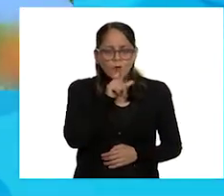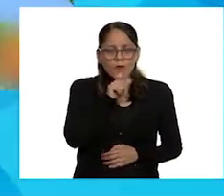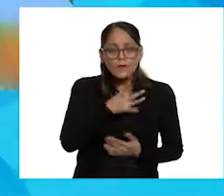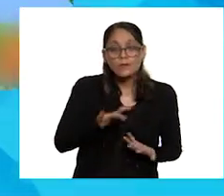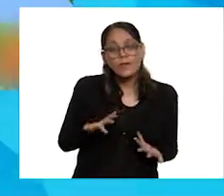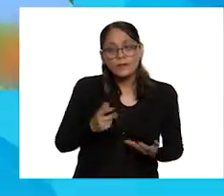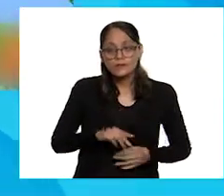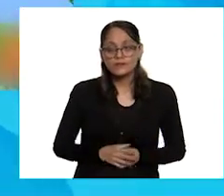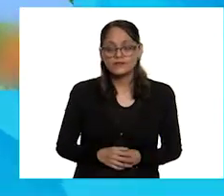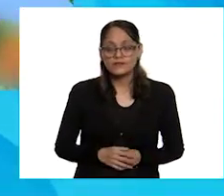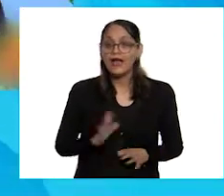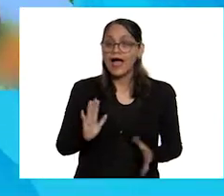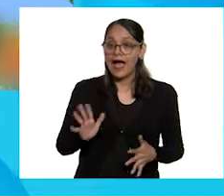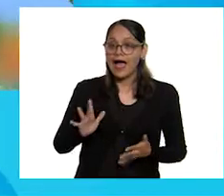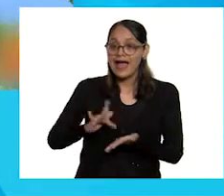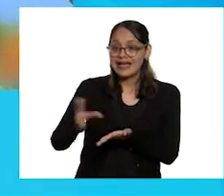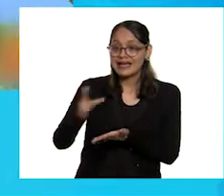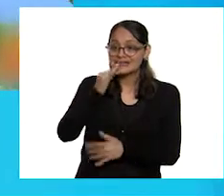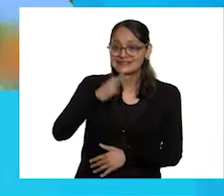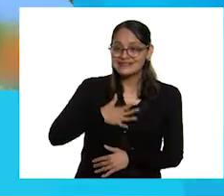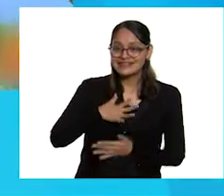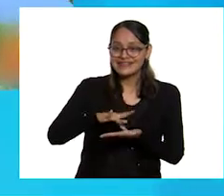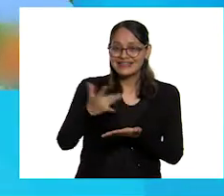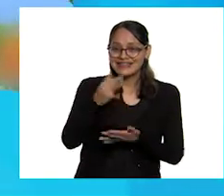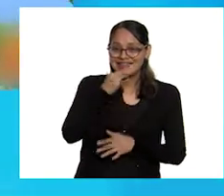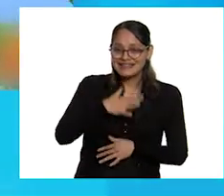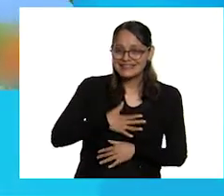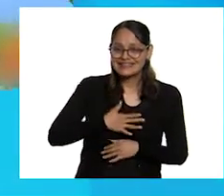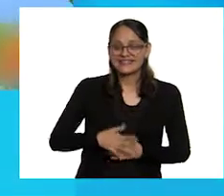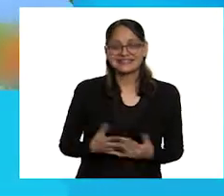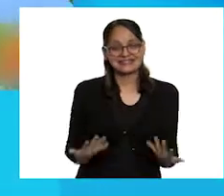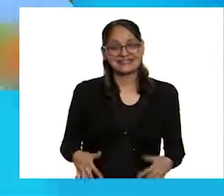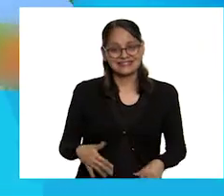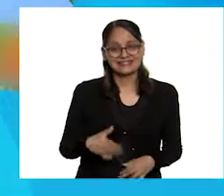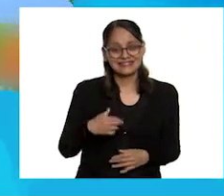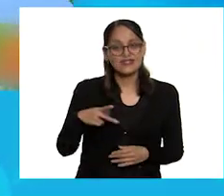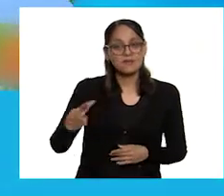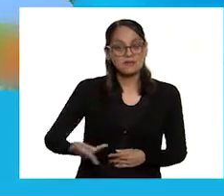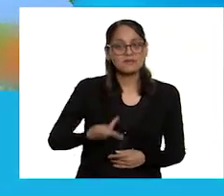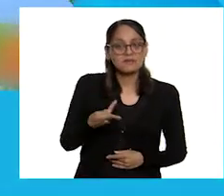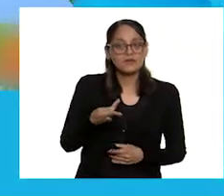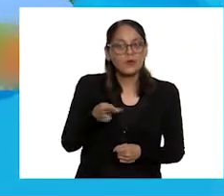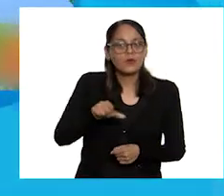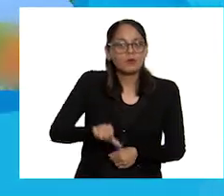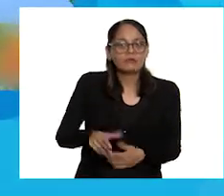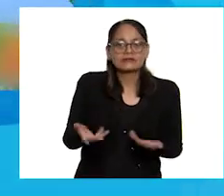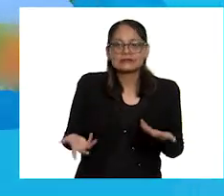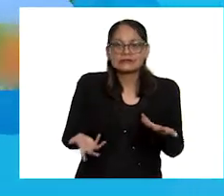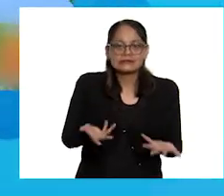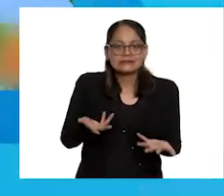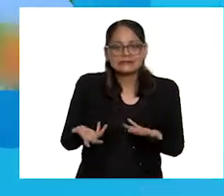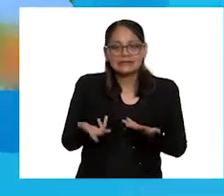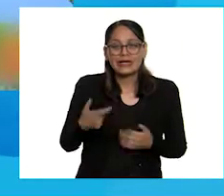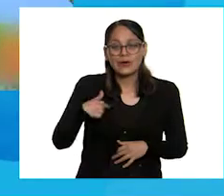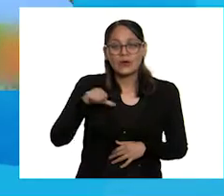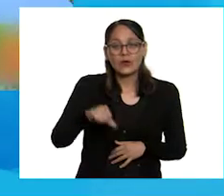Ay, ay, ay. Gracias por recordarme, Camila. La pregunta del día. Ay, es que estaba muy concentrada